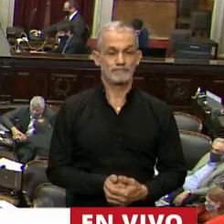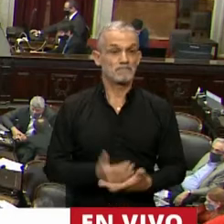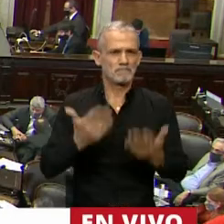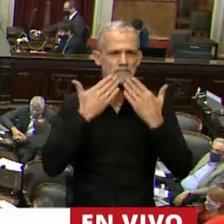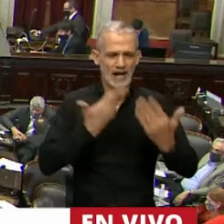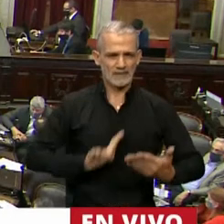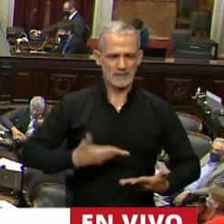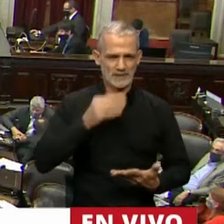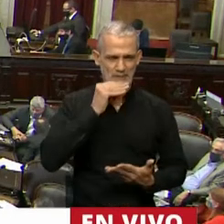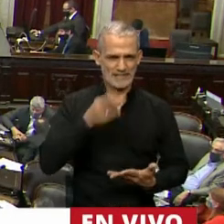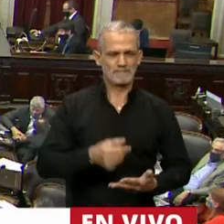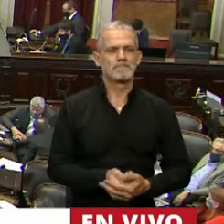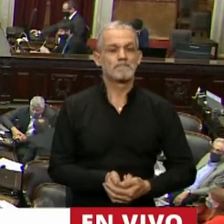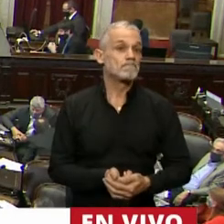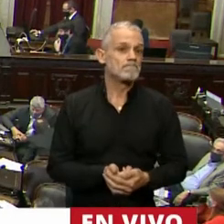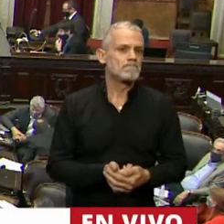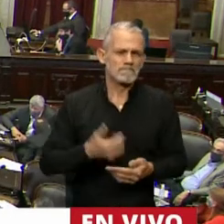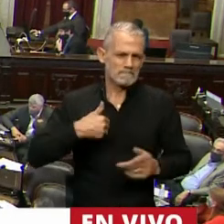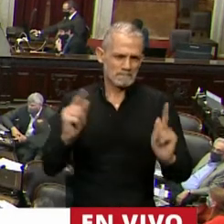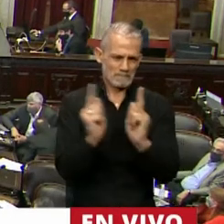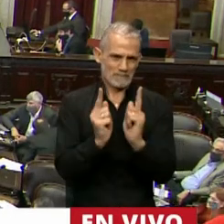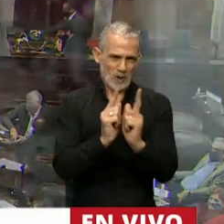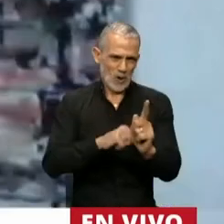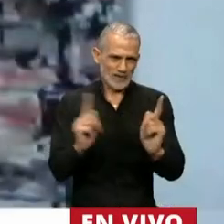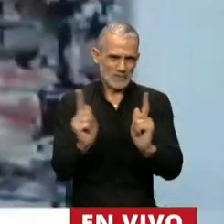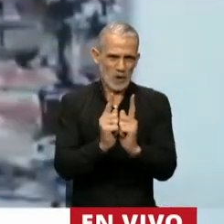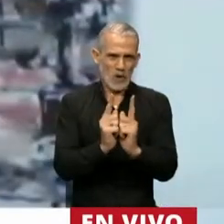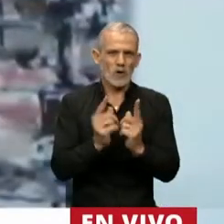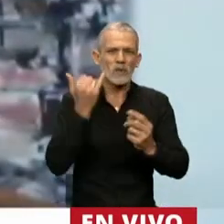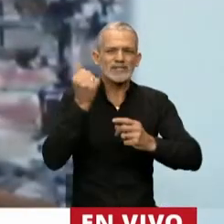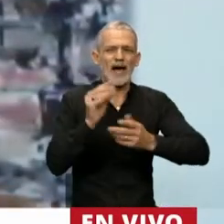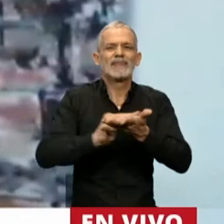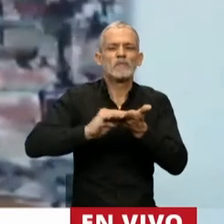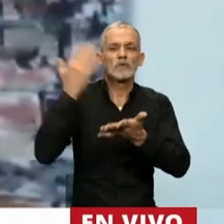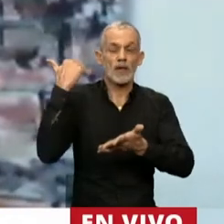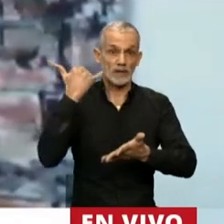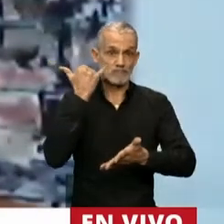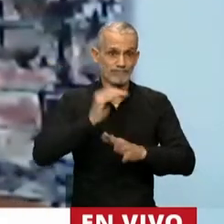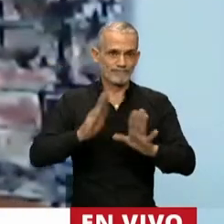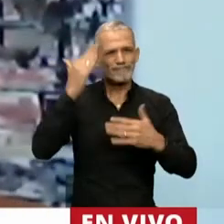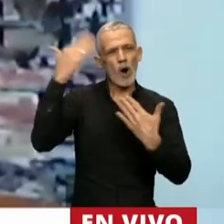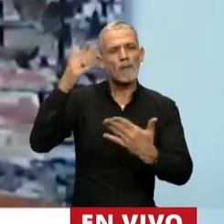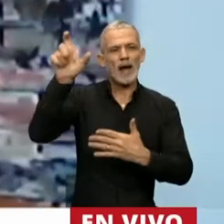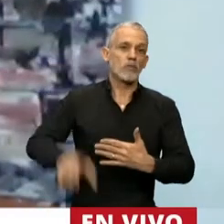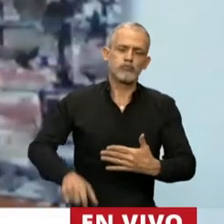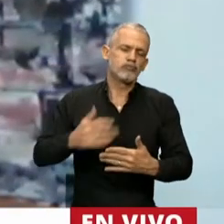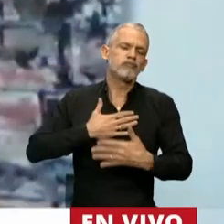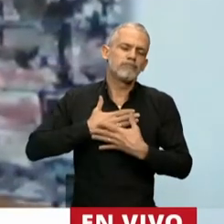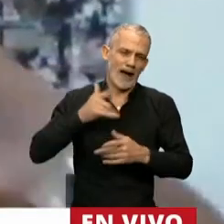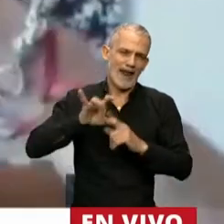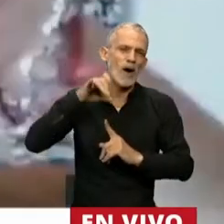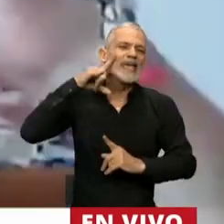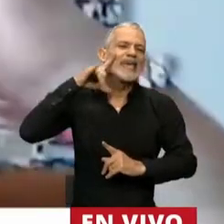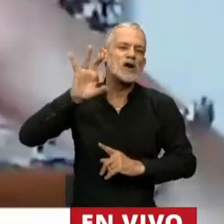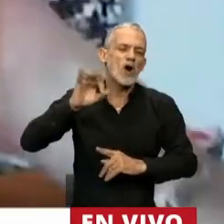Gracias, señor presidente. Voy a ser muy breve porque ya los diputados que me precedieron en el homenaje a nuestro querido Quino han